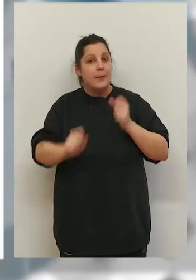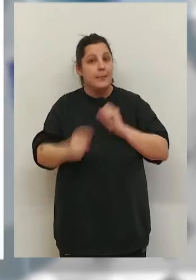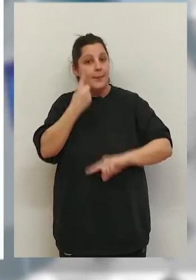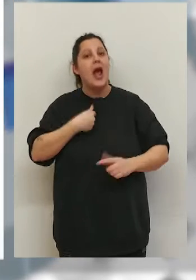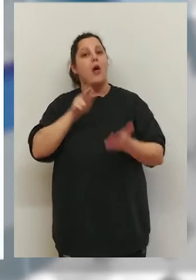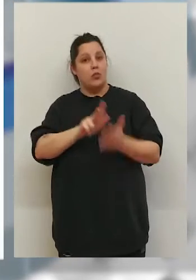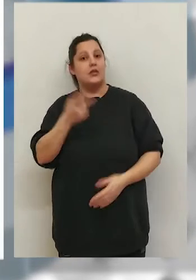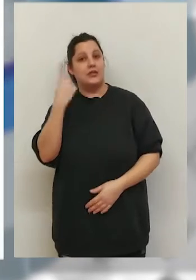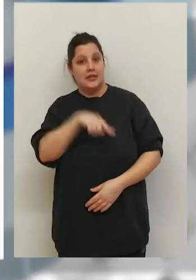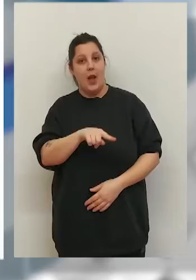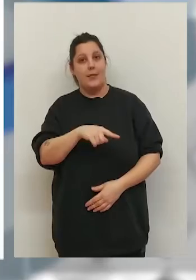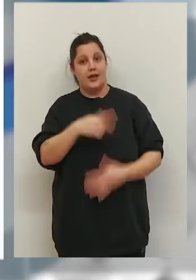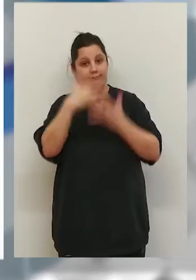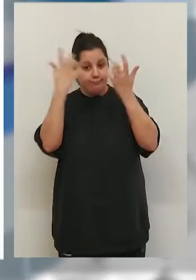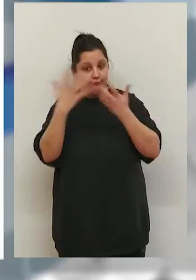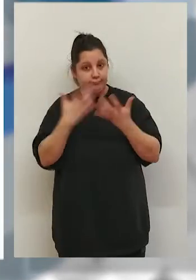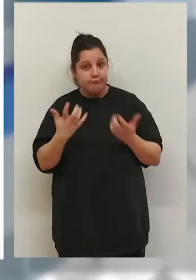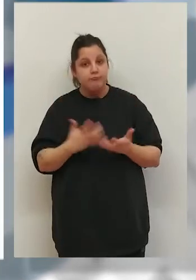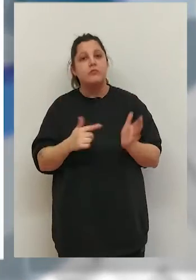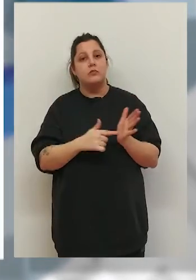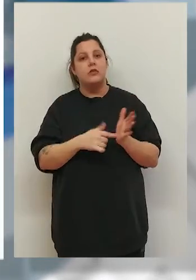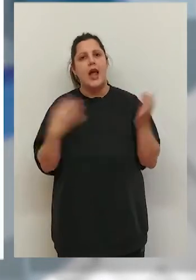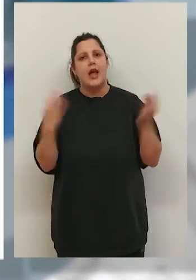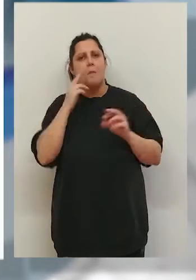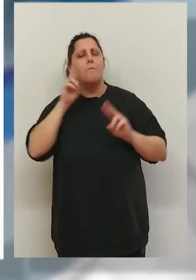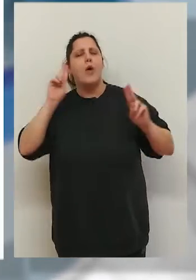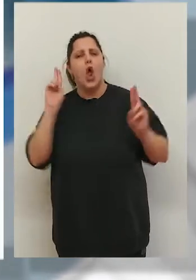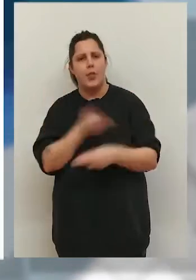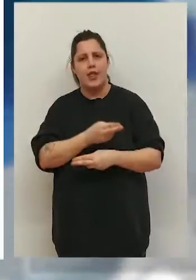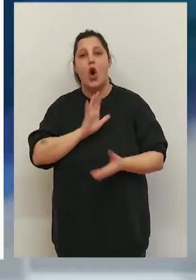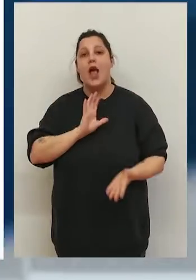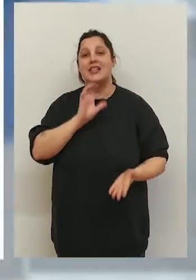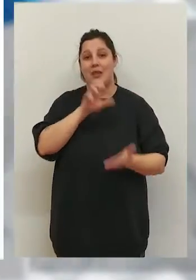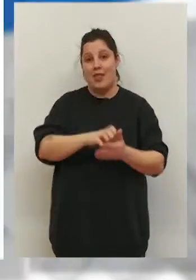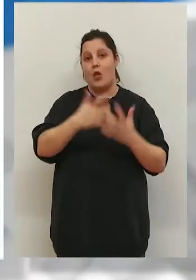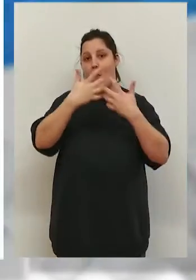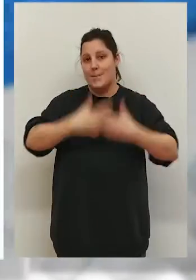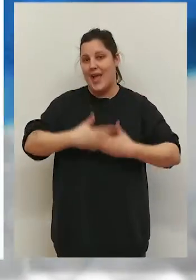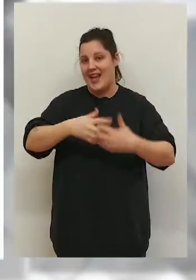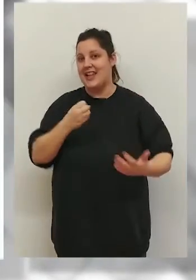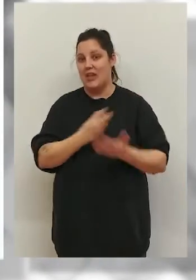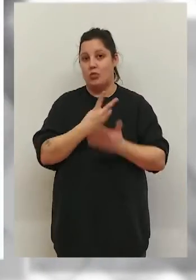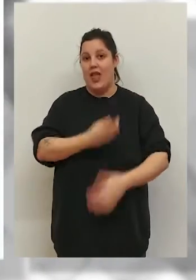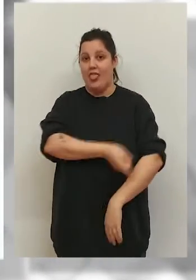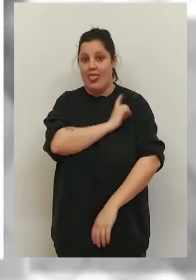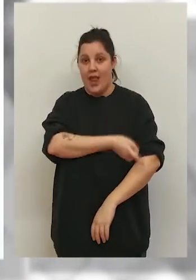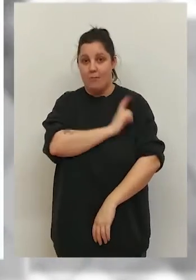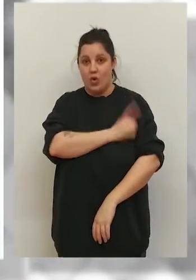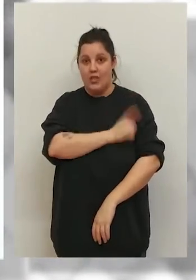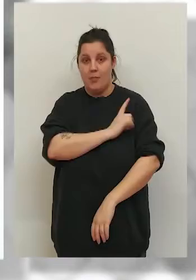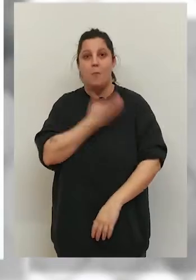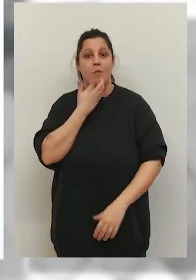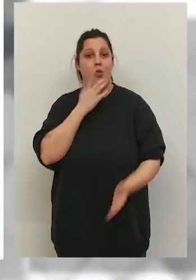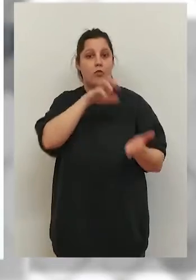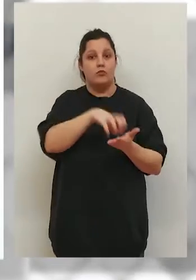Quizá la novedad más importante que aprobaremos también en el texto es la prohibición de establecimiento de máquinas de